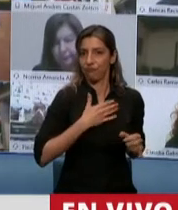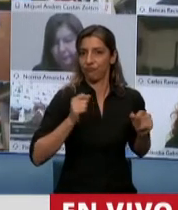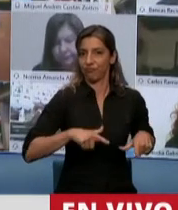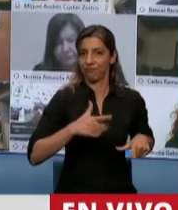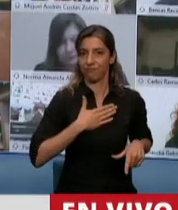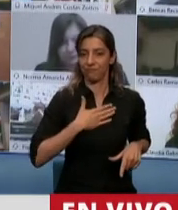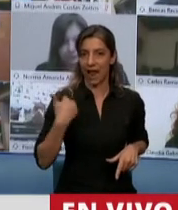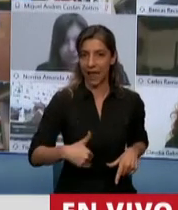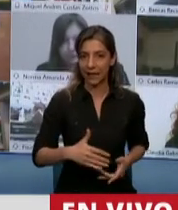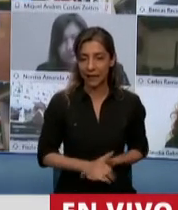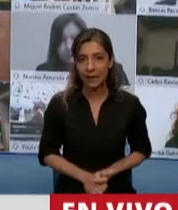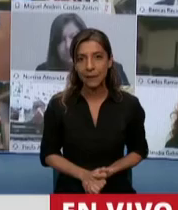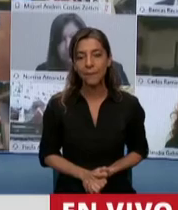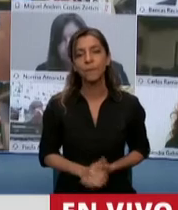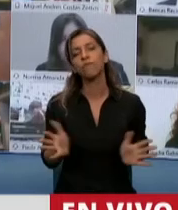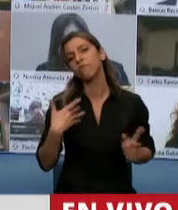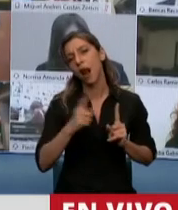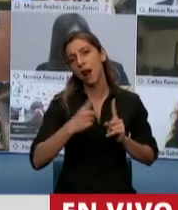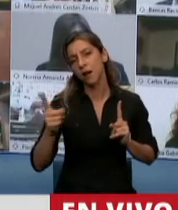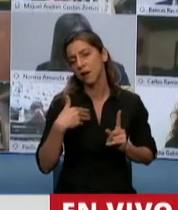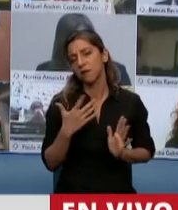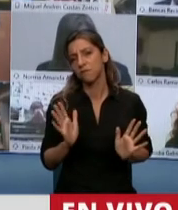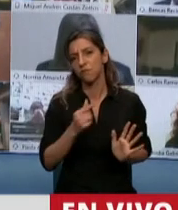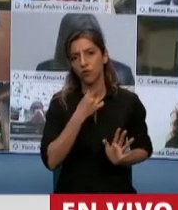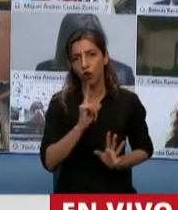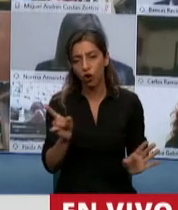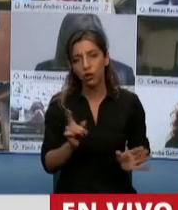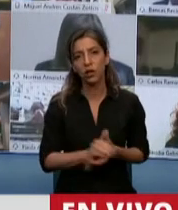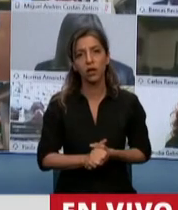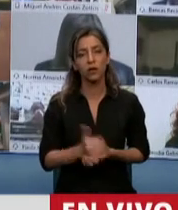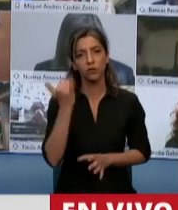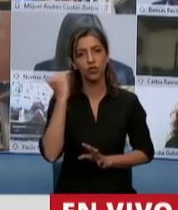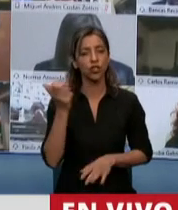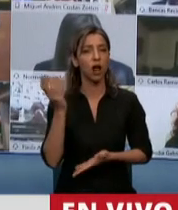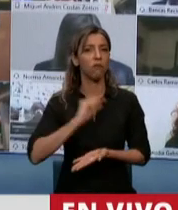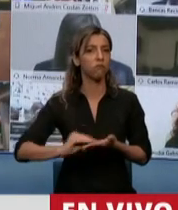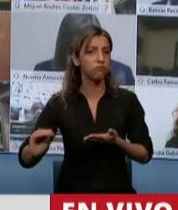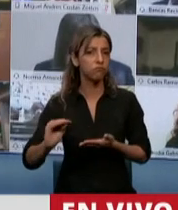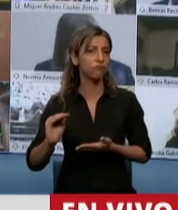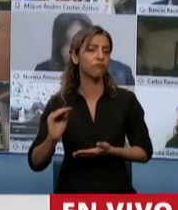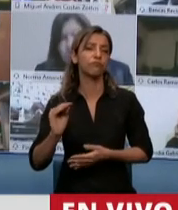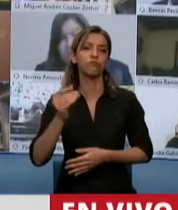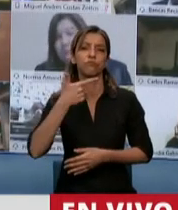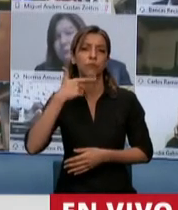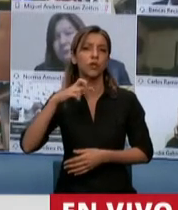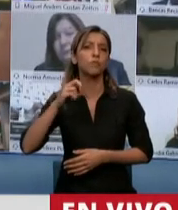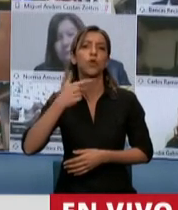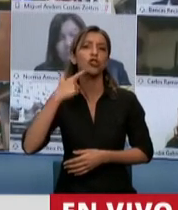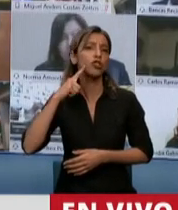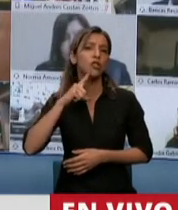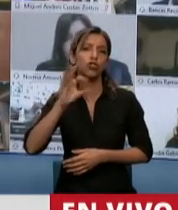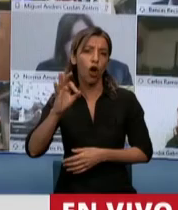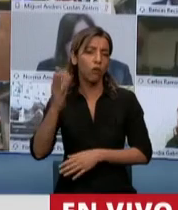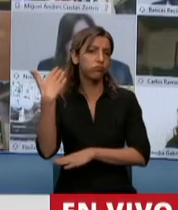extender, es algo que ha explicado muy bien la diputada Yelena Espósito, sí reconocer